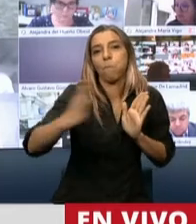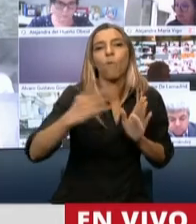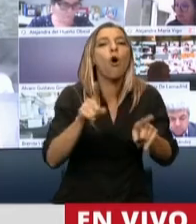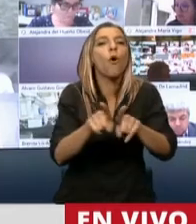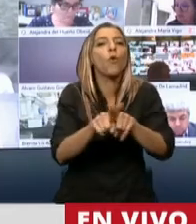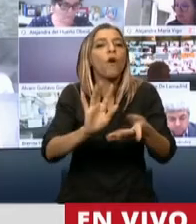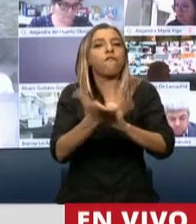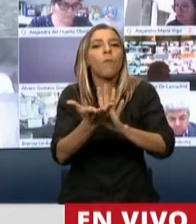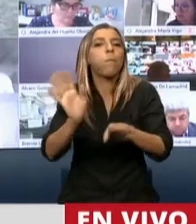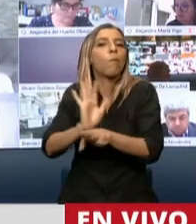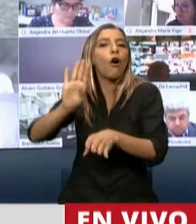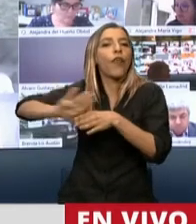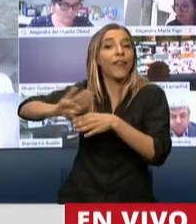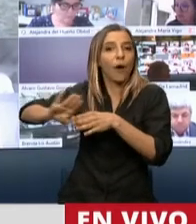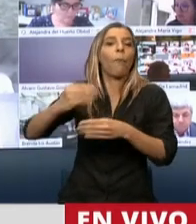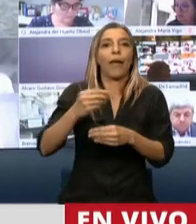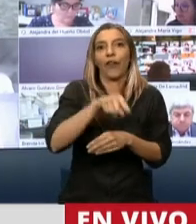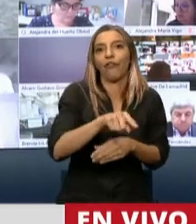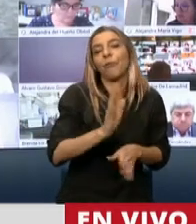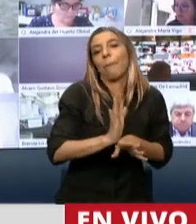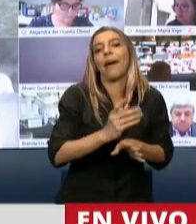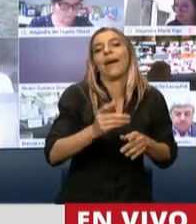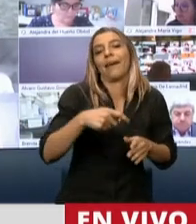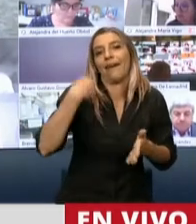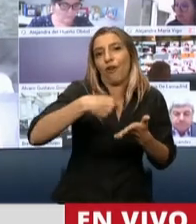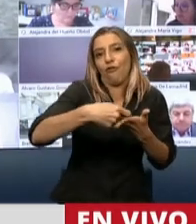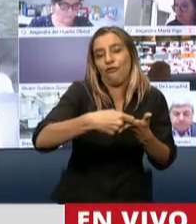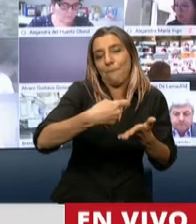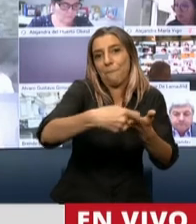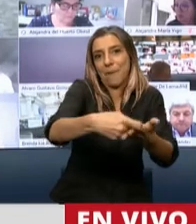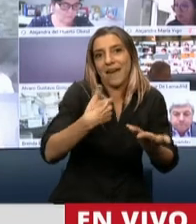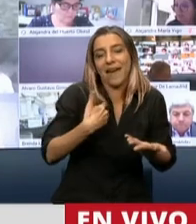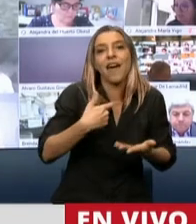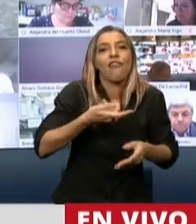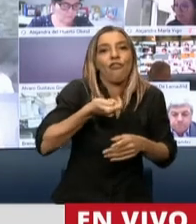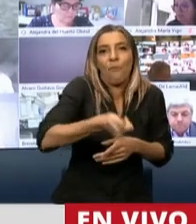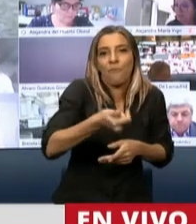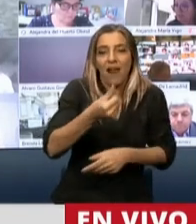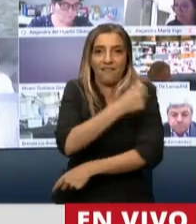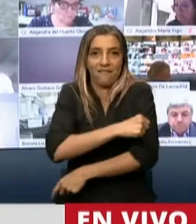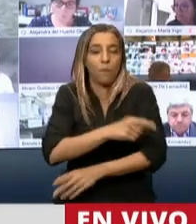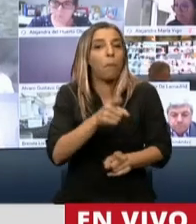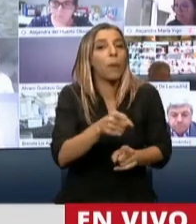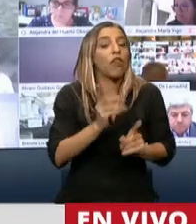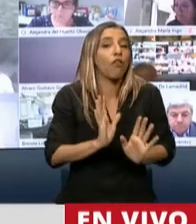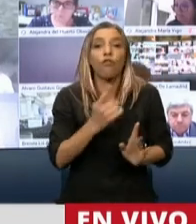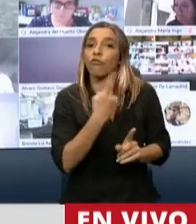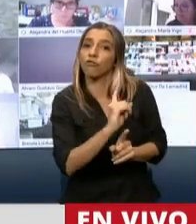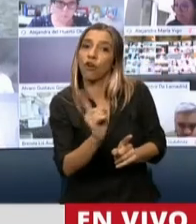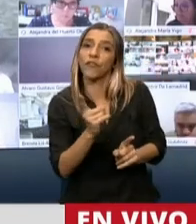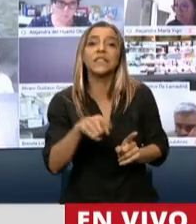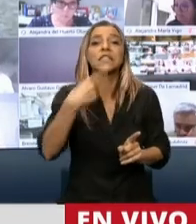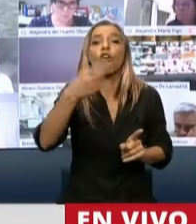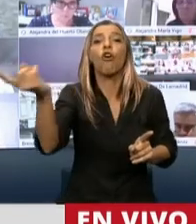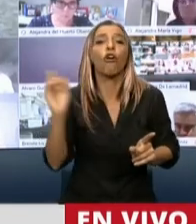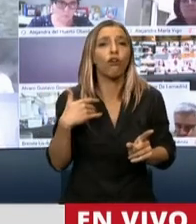pero en este caso, para la compra de insumos. No supone de ninguna manera prórroga de jurisdicción a terceros involucrados. sea, claramente